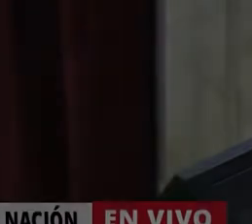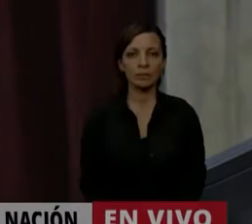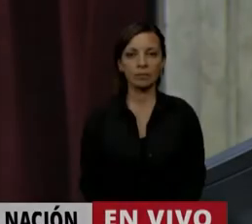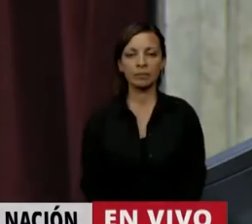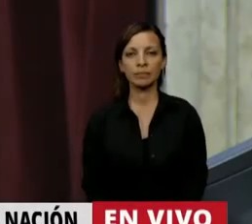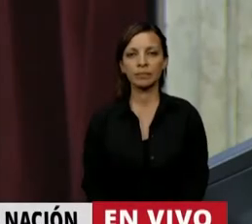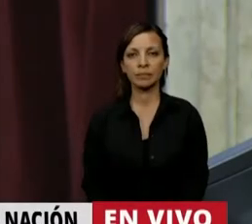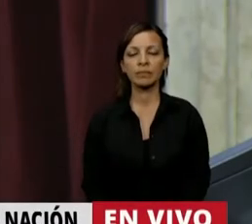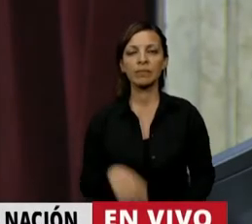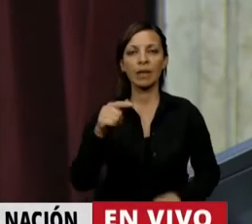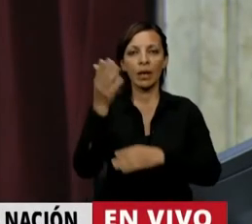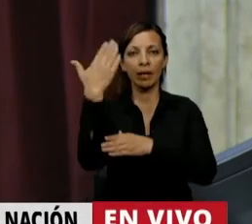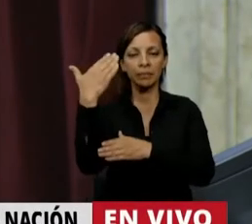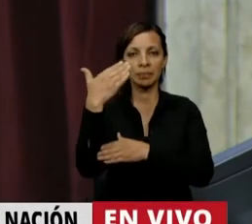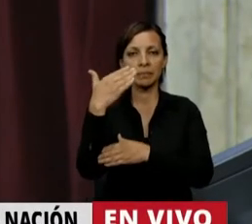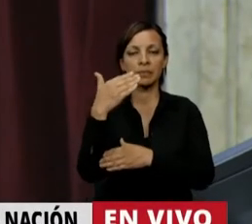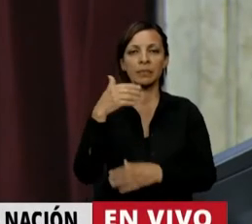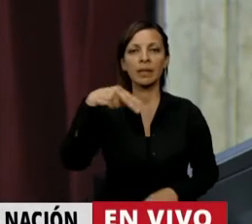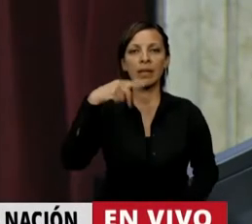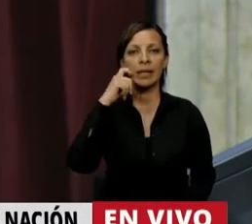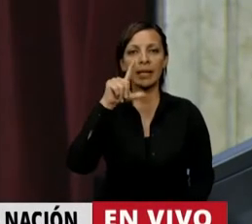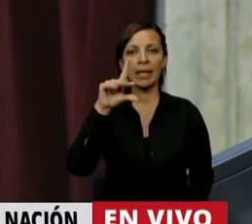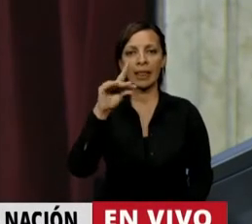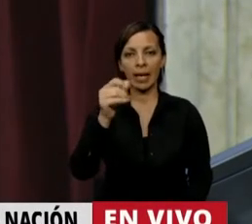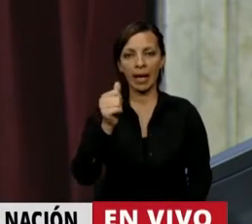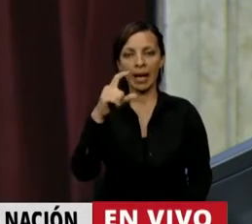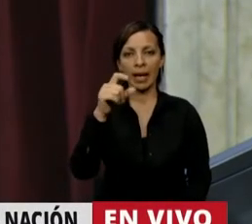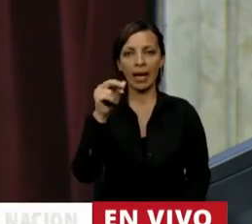En el uso de la palabra, la diputada Nilda Mabel Carrizo.